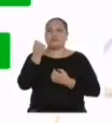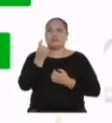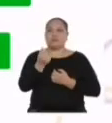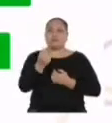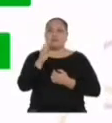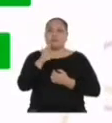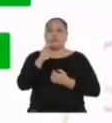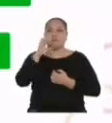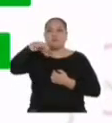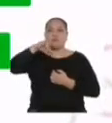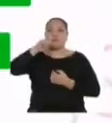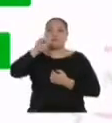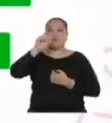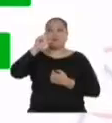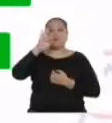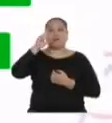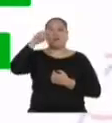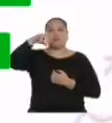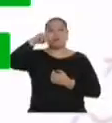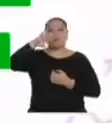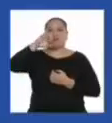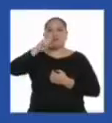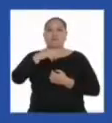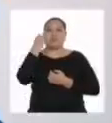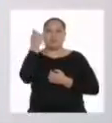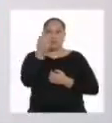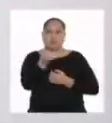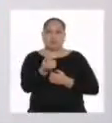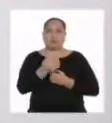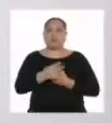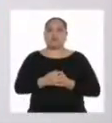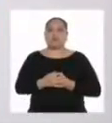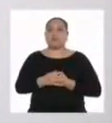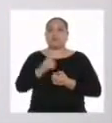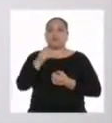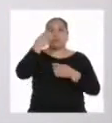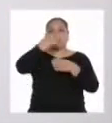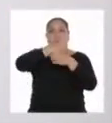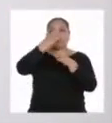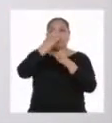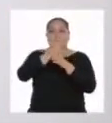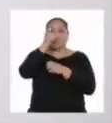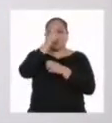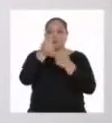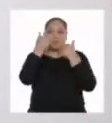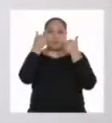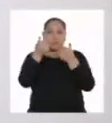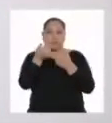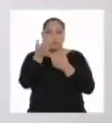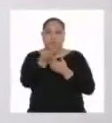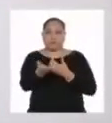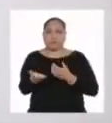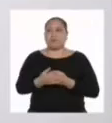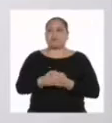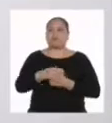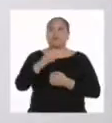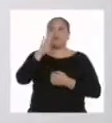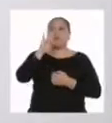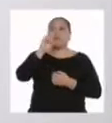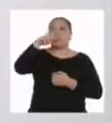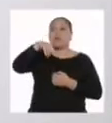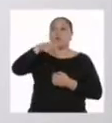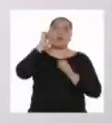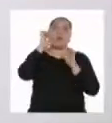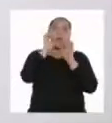financiero, que vendría a ser el dinero. Para la creación de un bien, en este caso, un